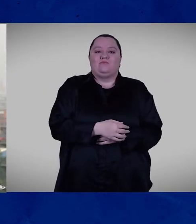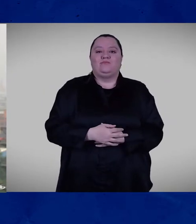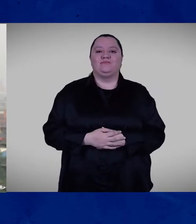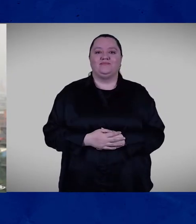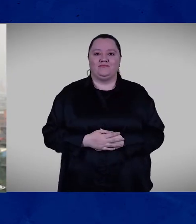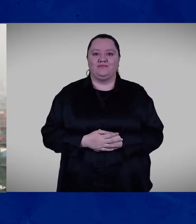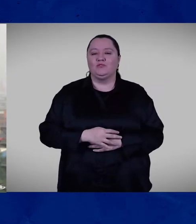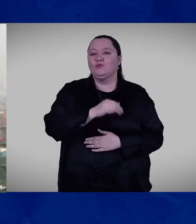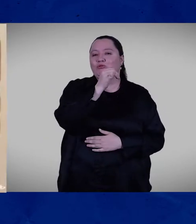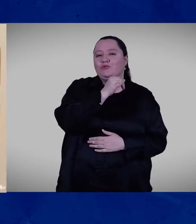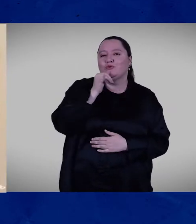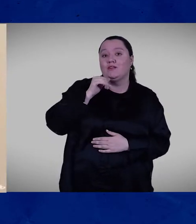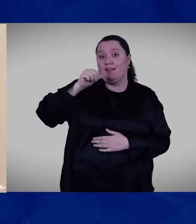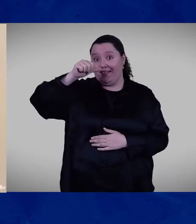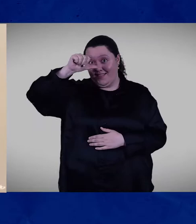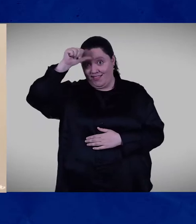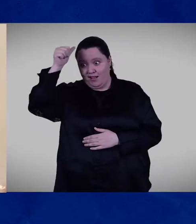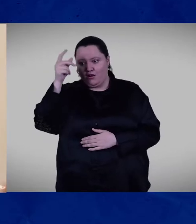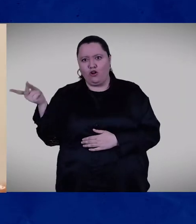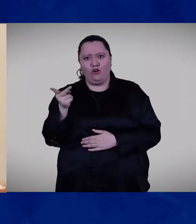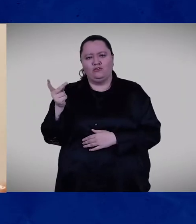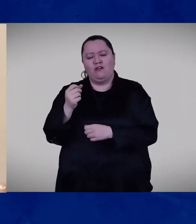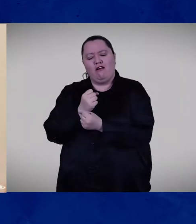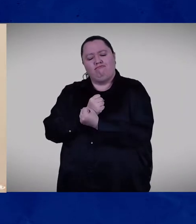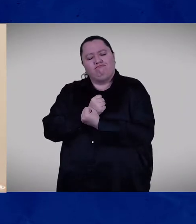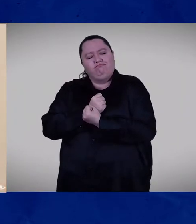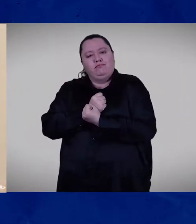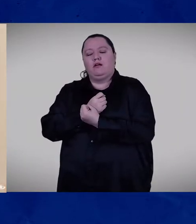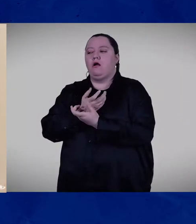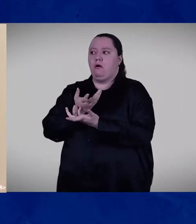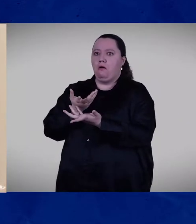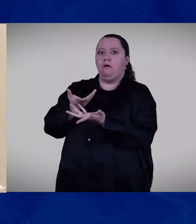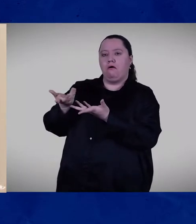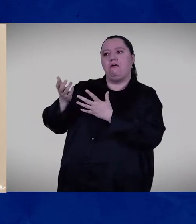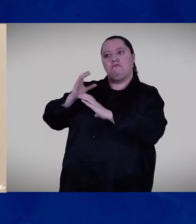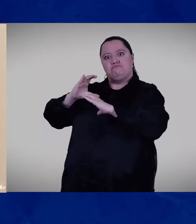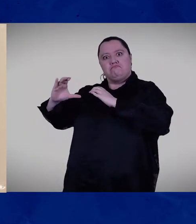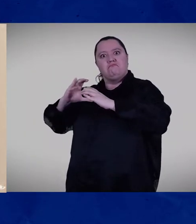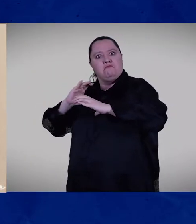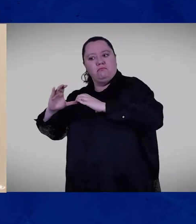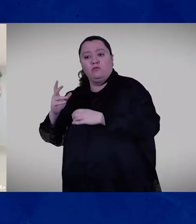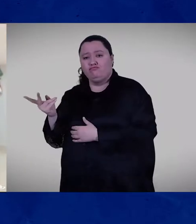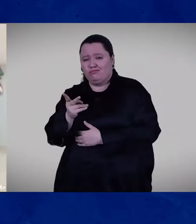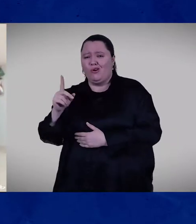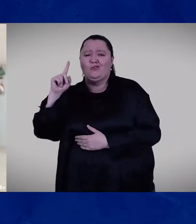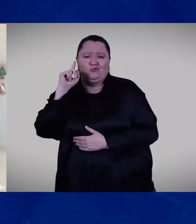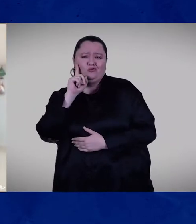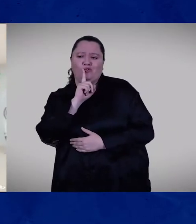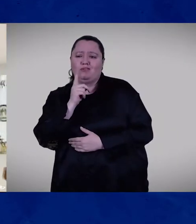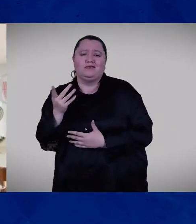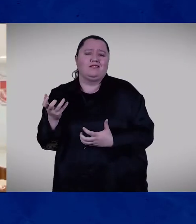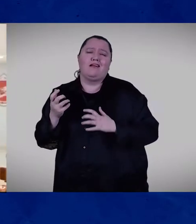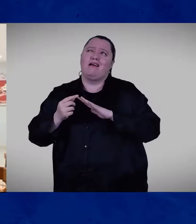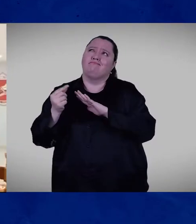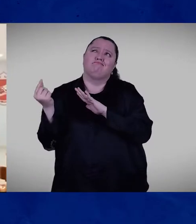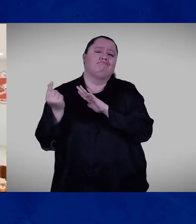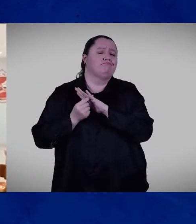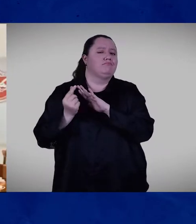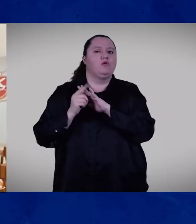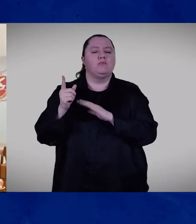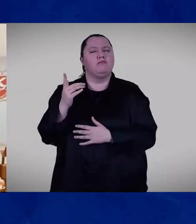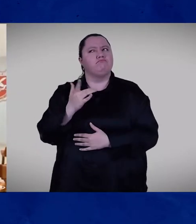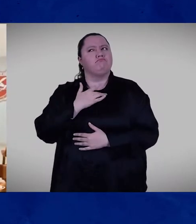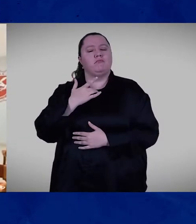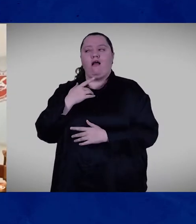notarías. Julie y Daniel tienen un amor en silencio, pero con mucha comunicación, ambos son sordos y siempre